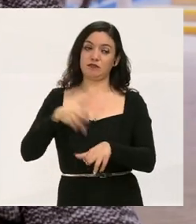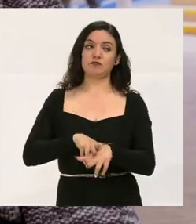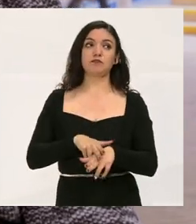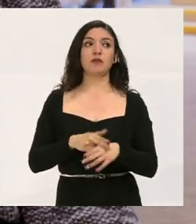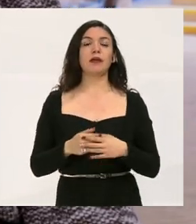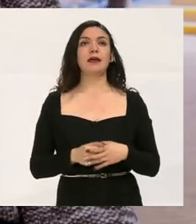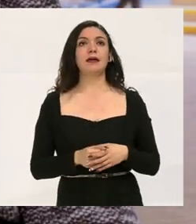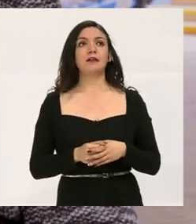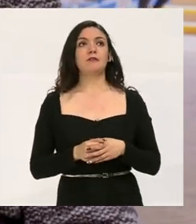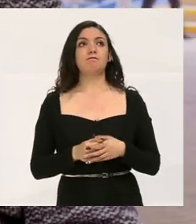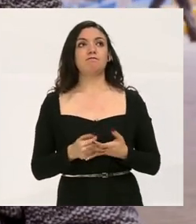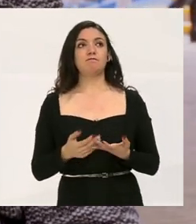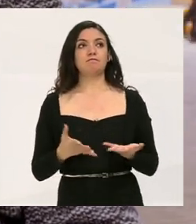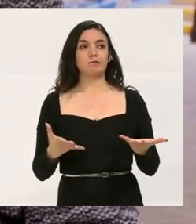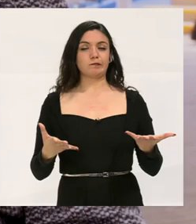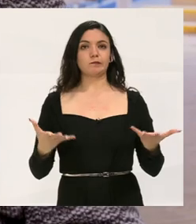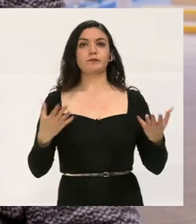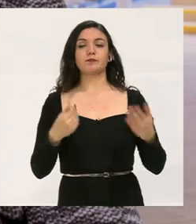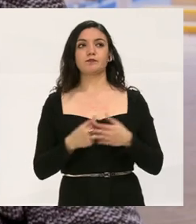internado,